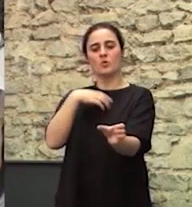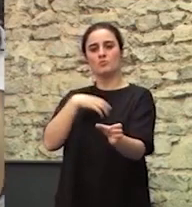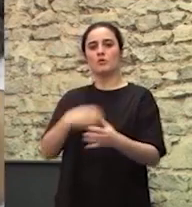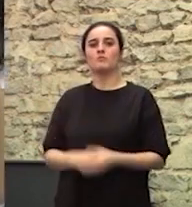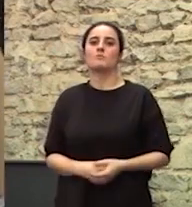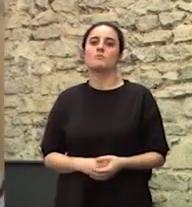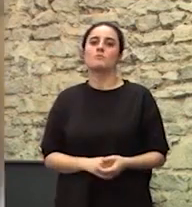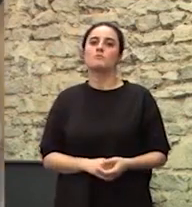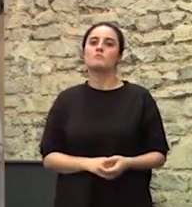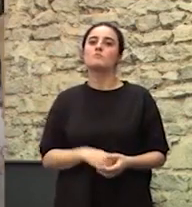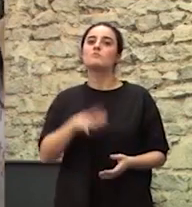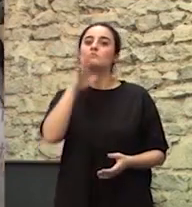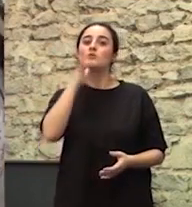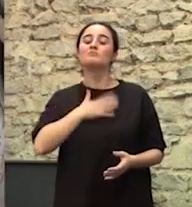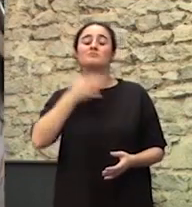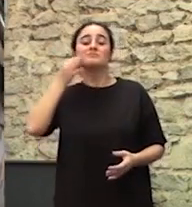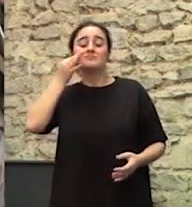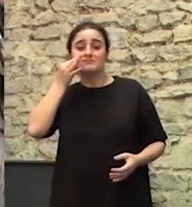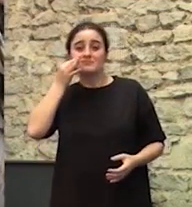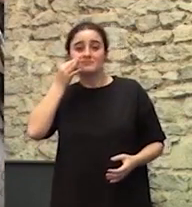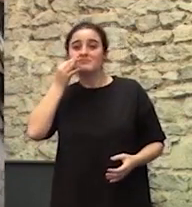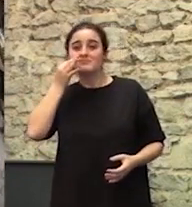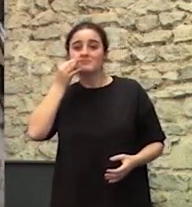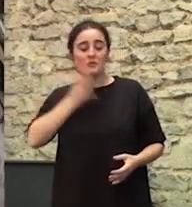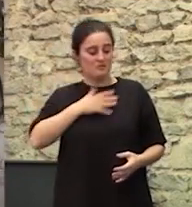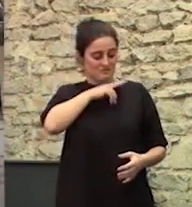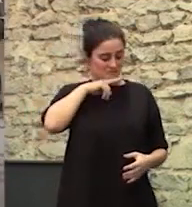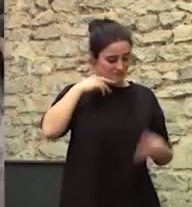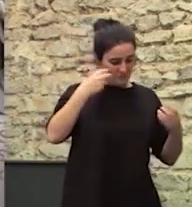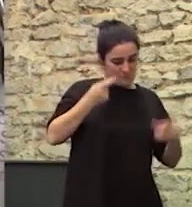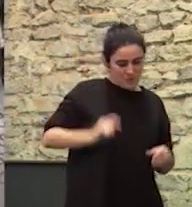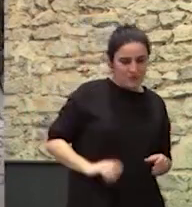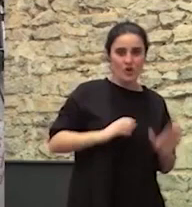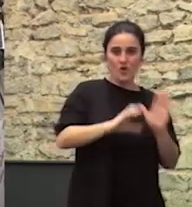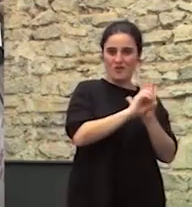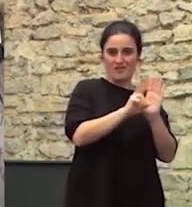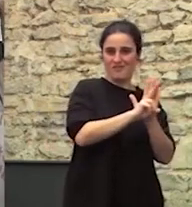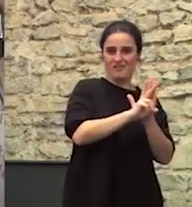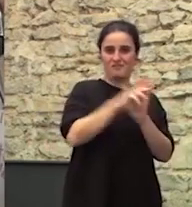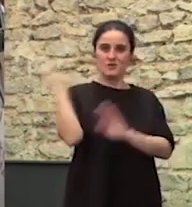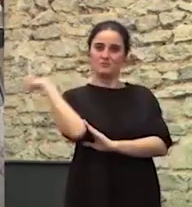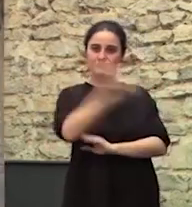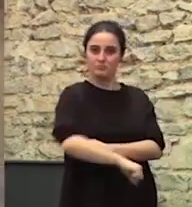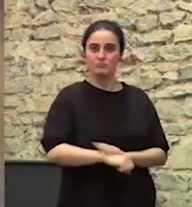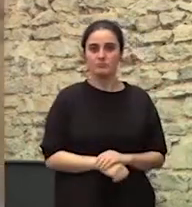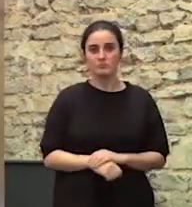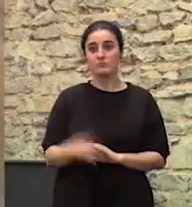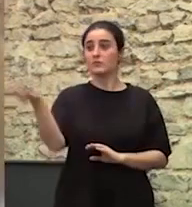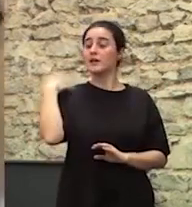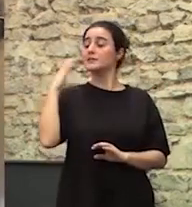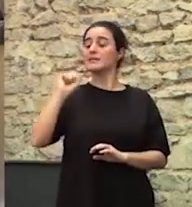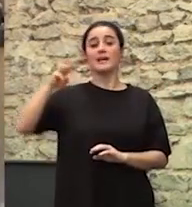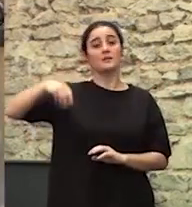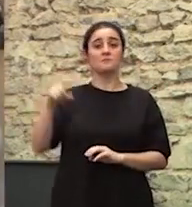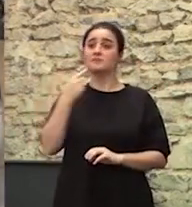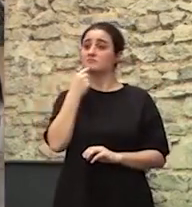Porque mi pertenencia étnica Pesa mucho más que mi valía profesional O que mi currículum Lo decía antes Carmen